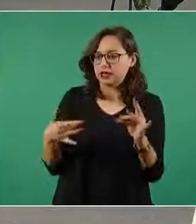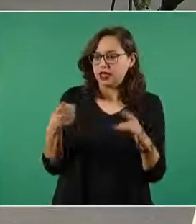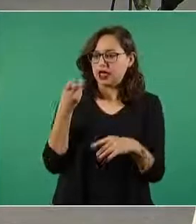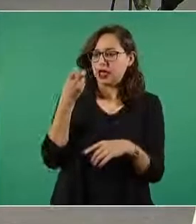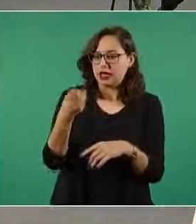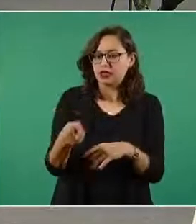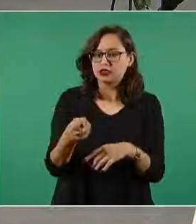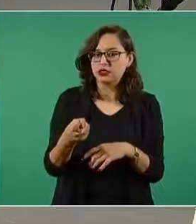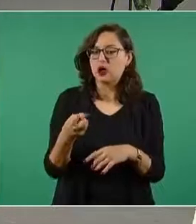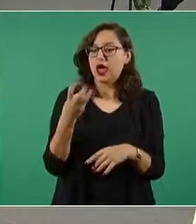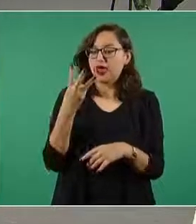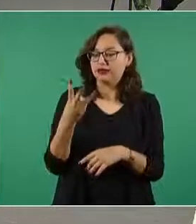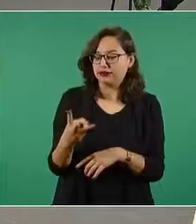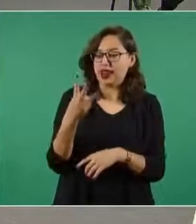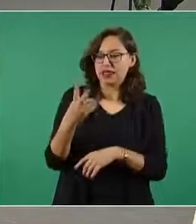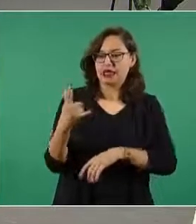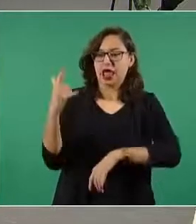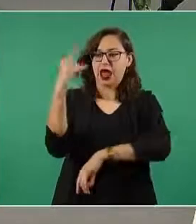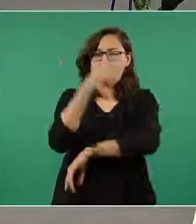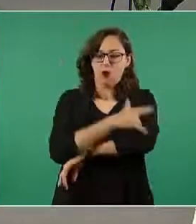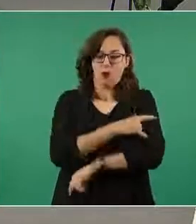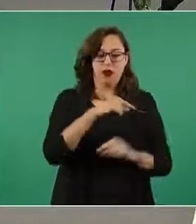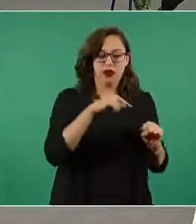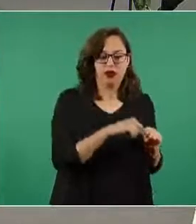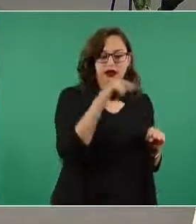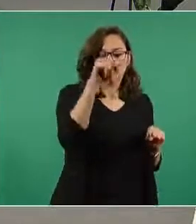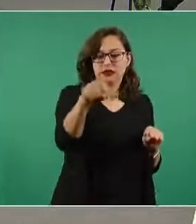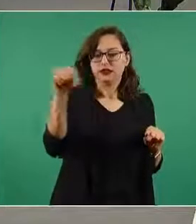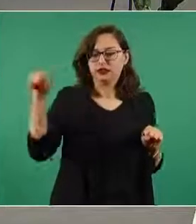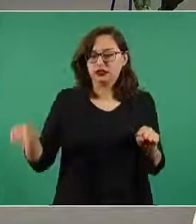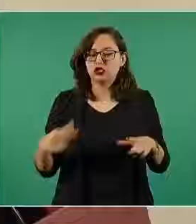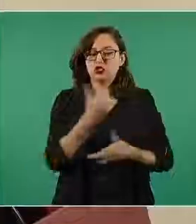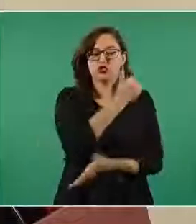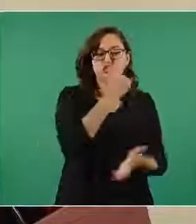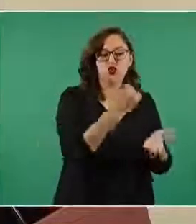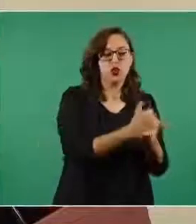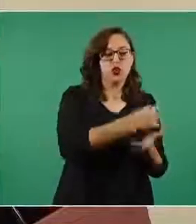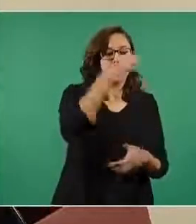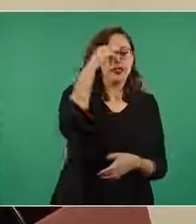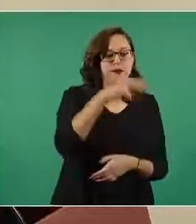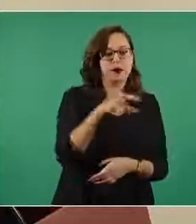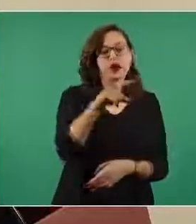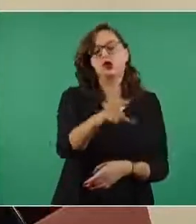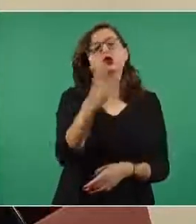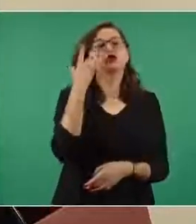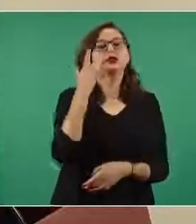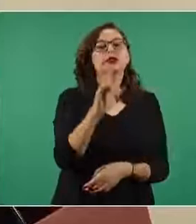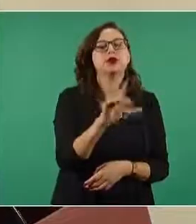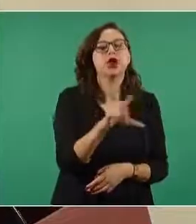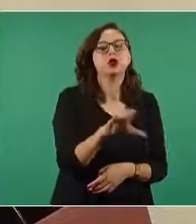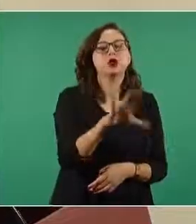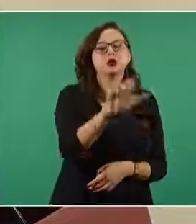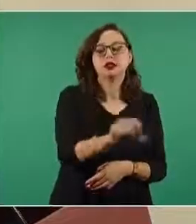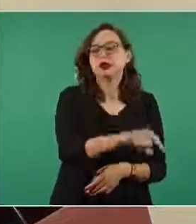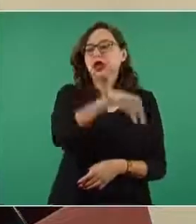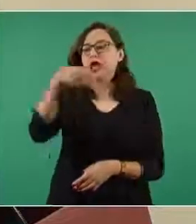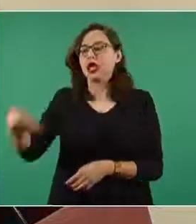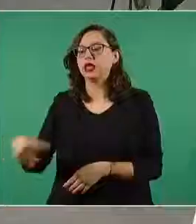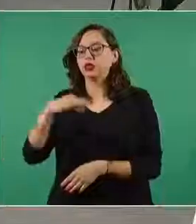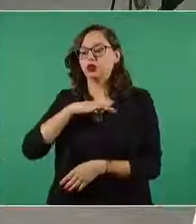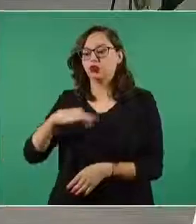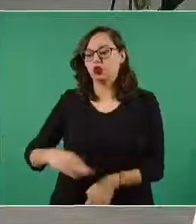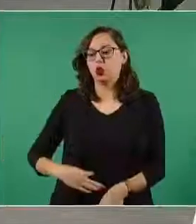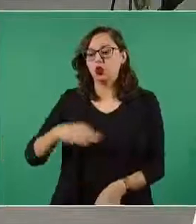una actividad aeroportuaria de Ciudad de México Santa Lucía y Toluca Bien los tres aeropuertos